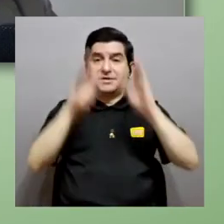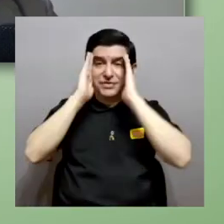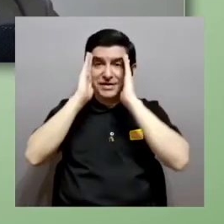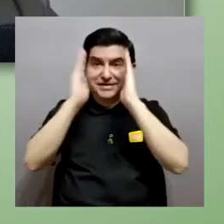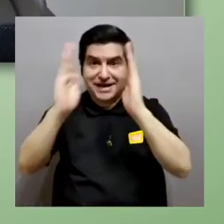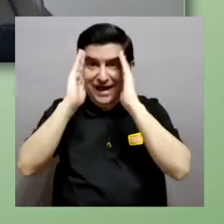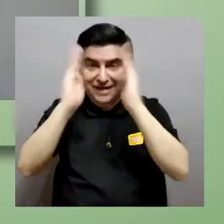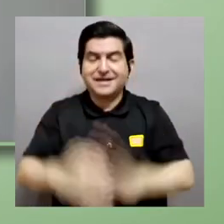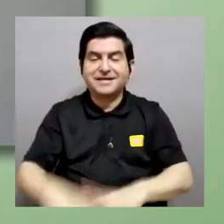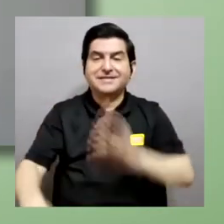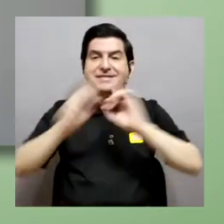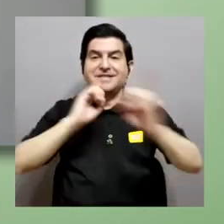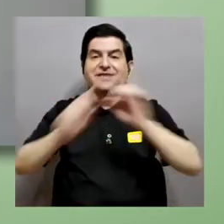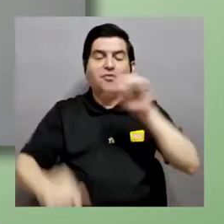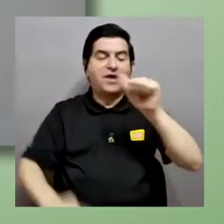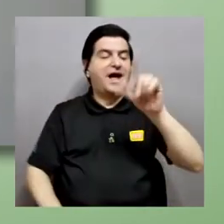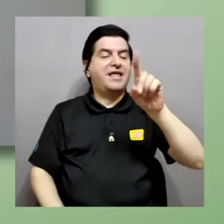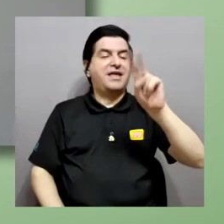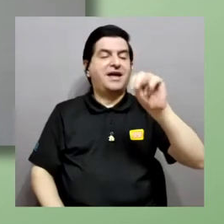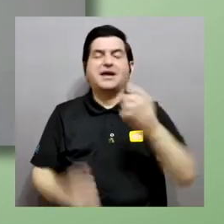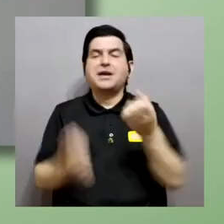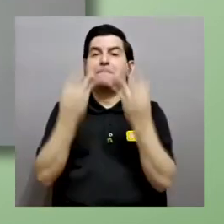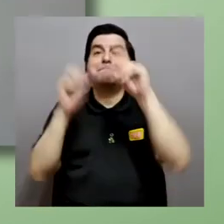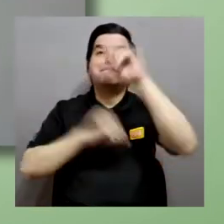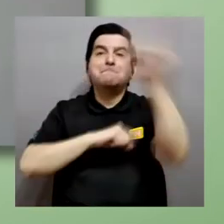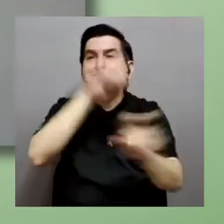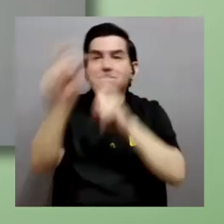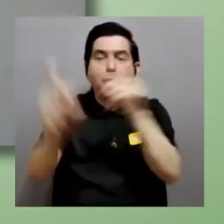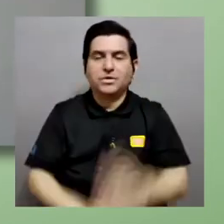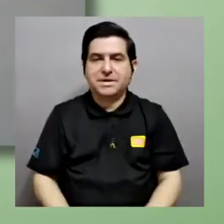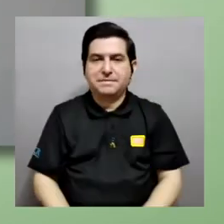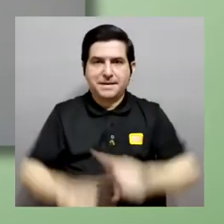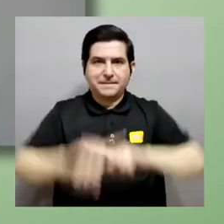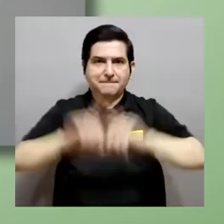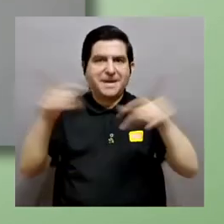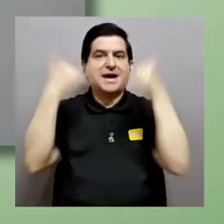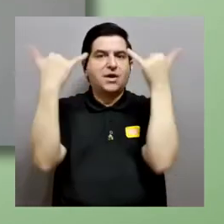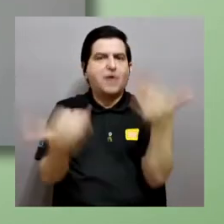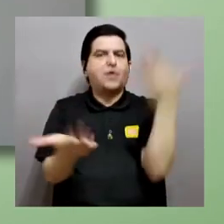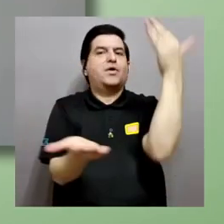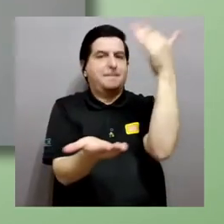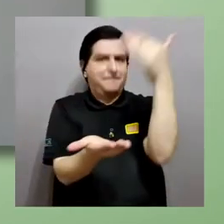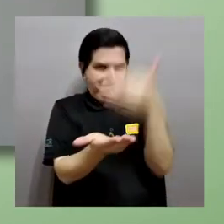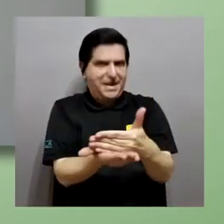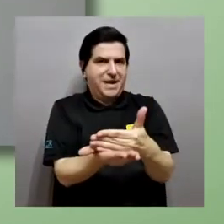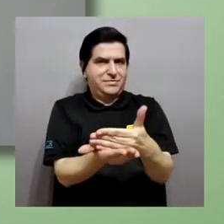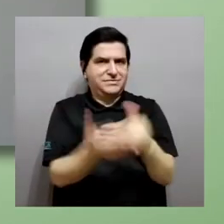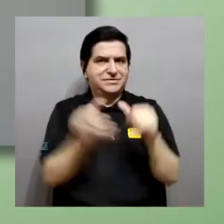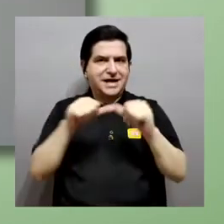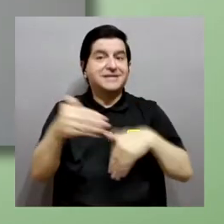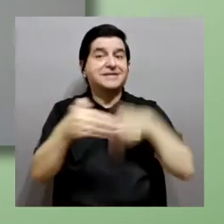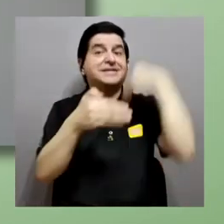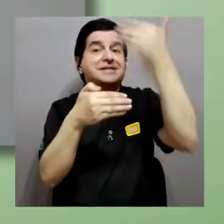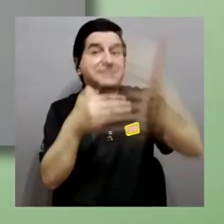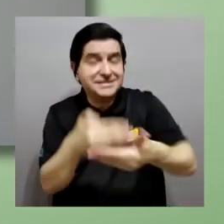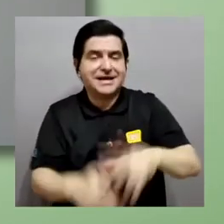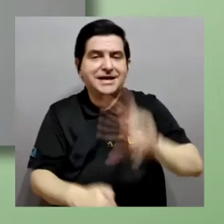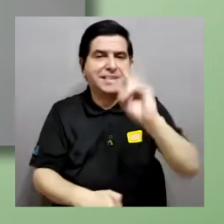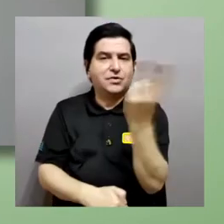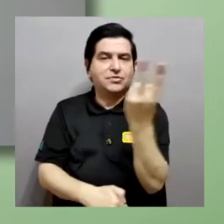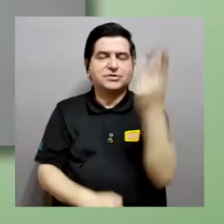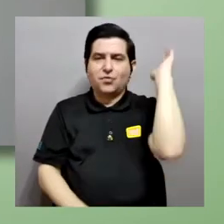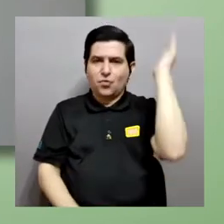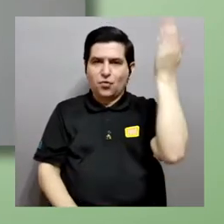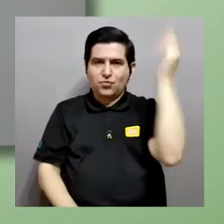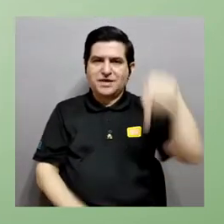ADN, pues, hay muchas preguntas para ustedes. Pero bueno, por ahora hacemos una pequeña pausa y ya regresamos con la segunda conferencia del día de